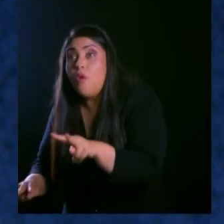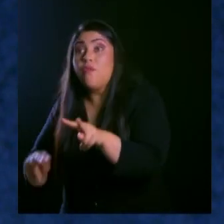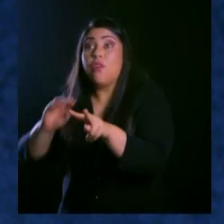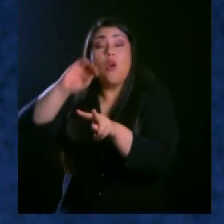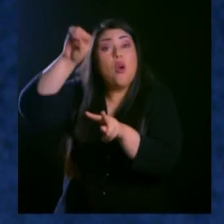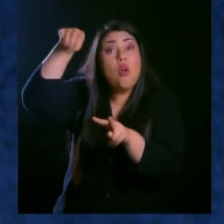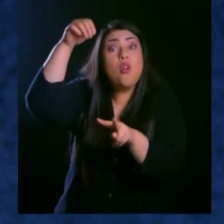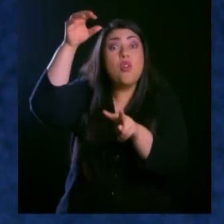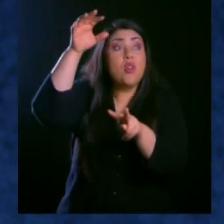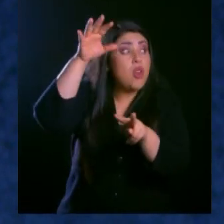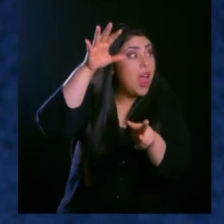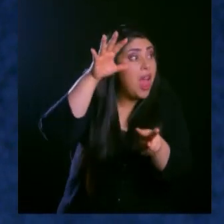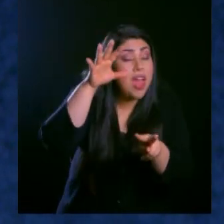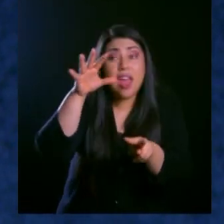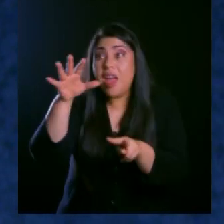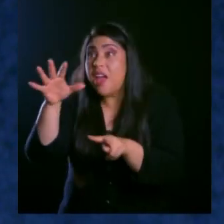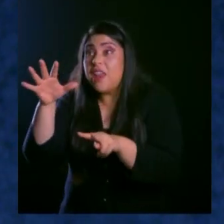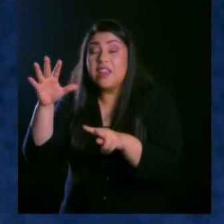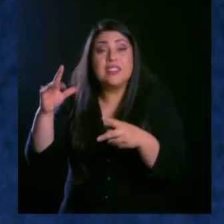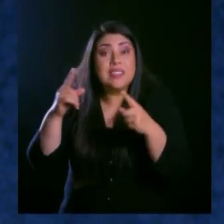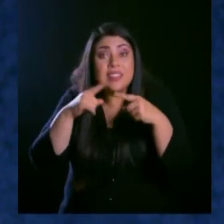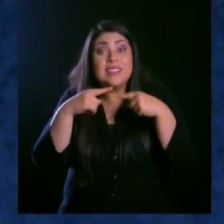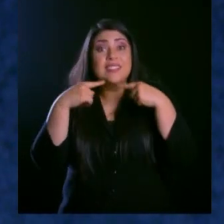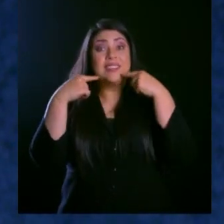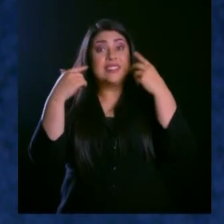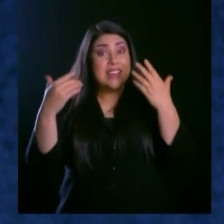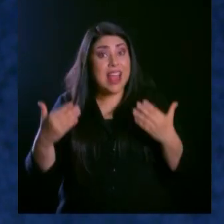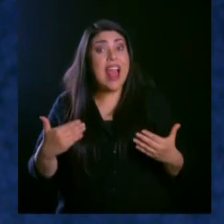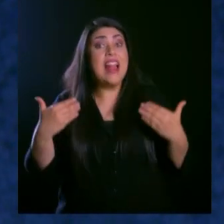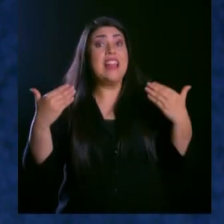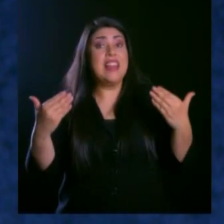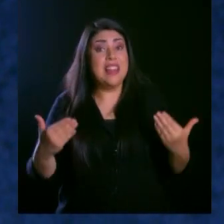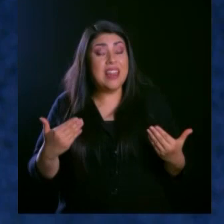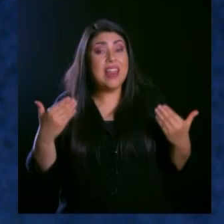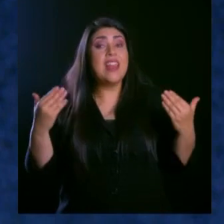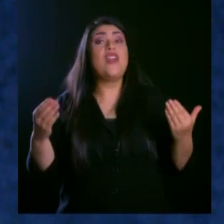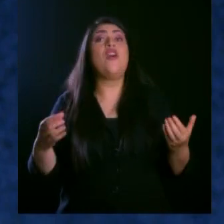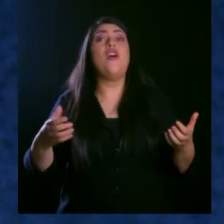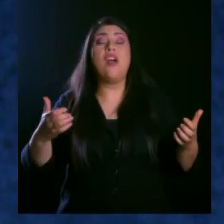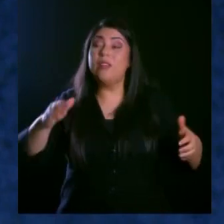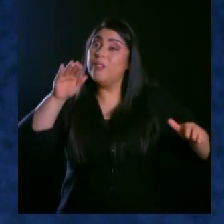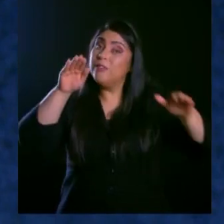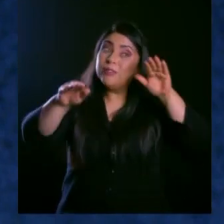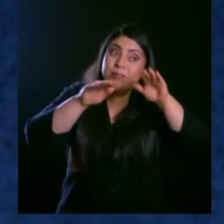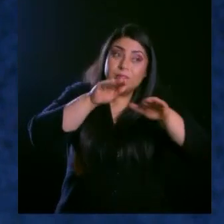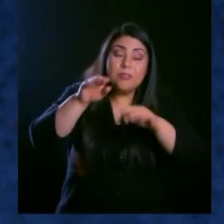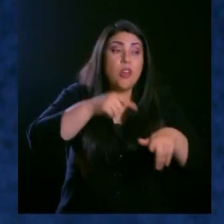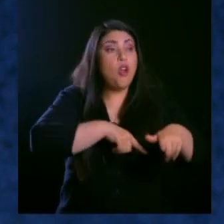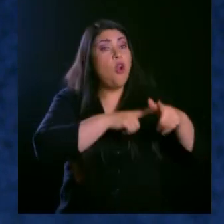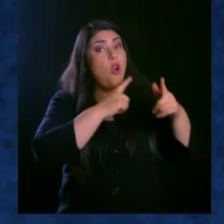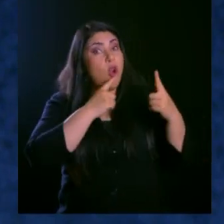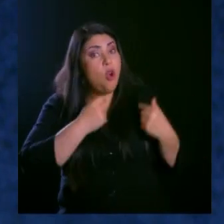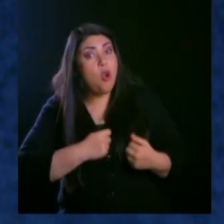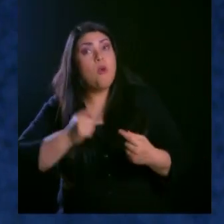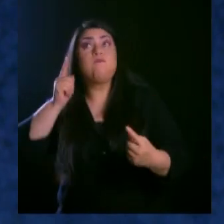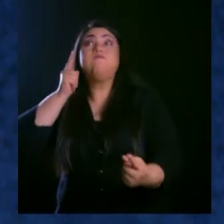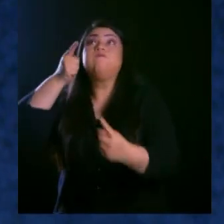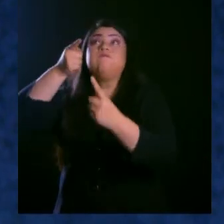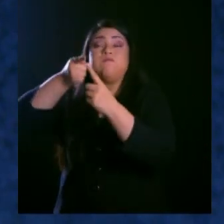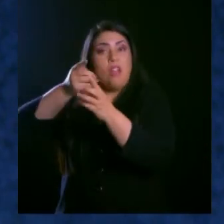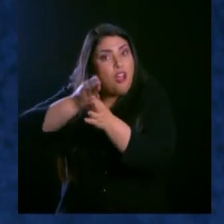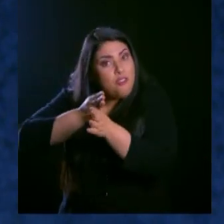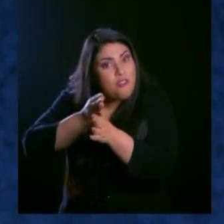se alegró y exhortó a todos a que con propósito de corazón permaneciesen fieles